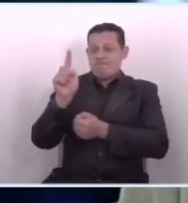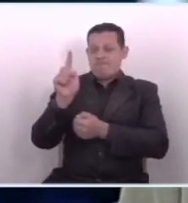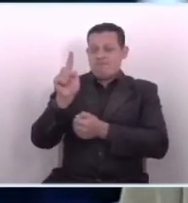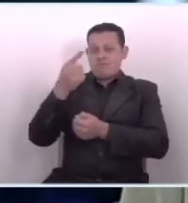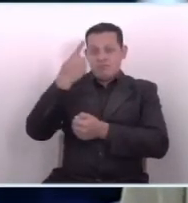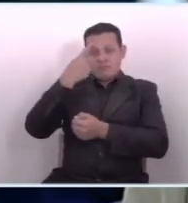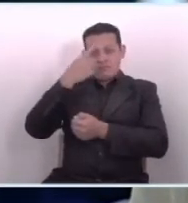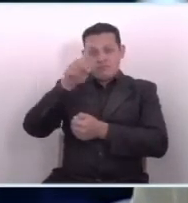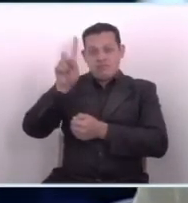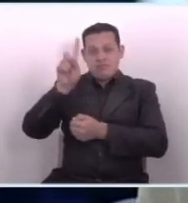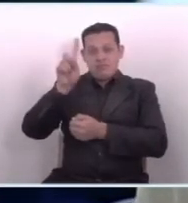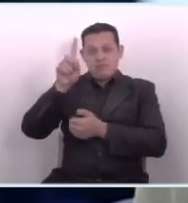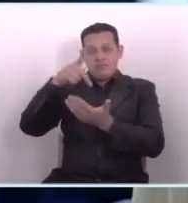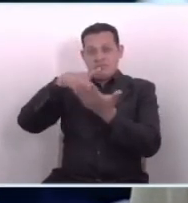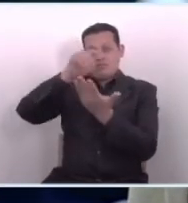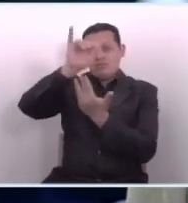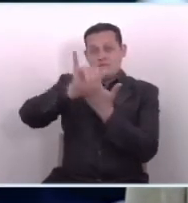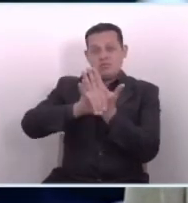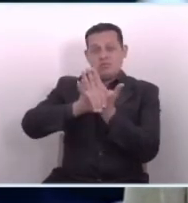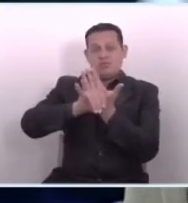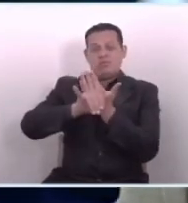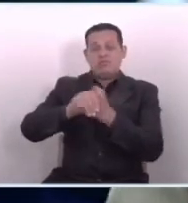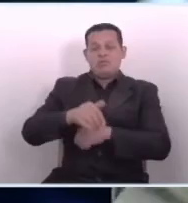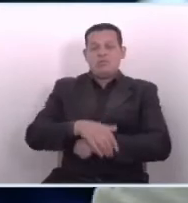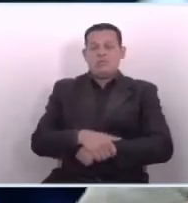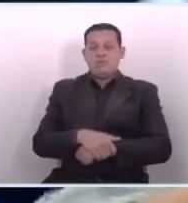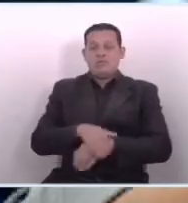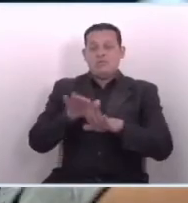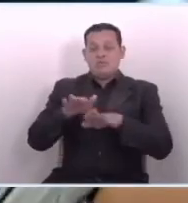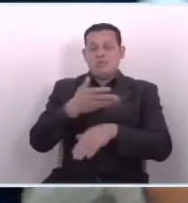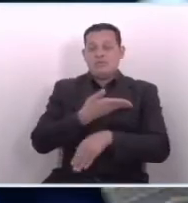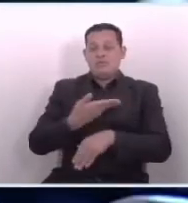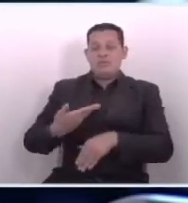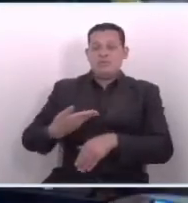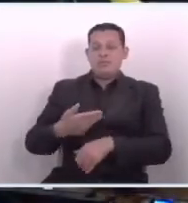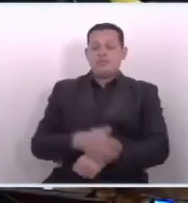iniciativa, dicho proyecto. Gracias, presidente.